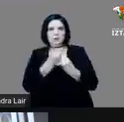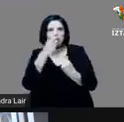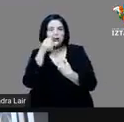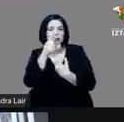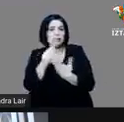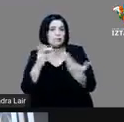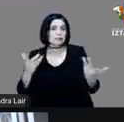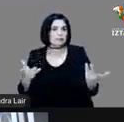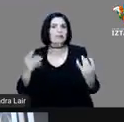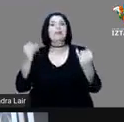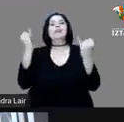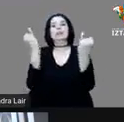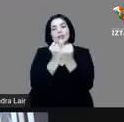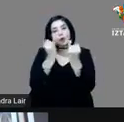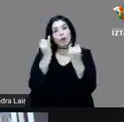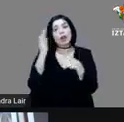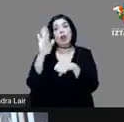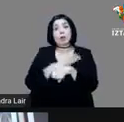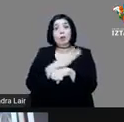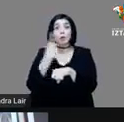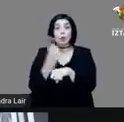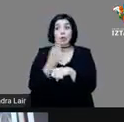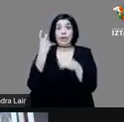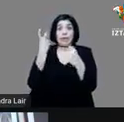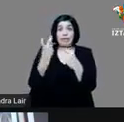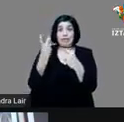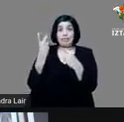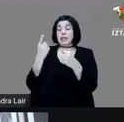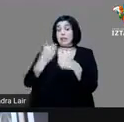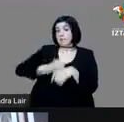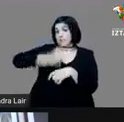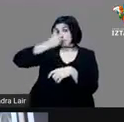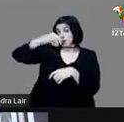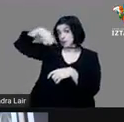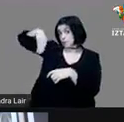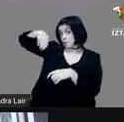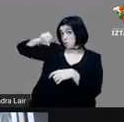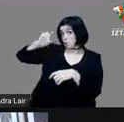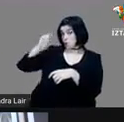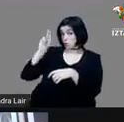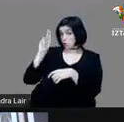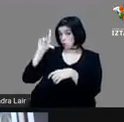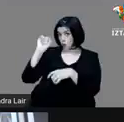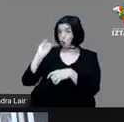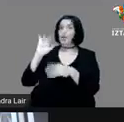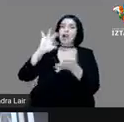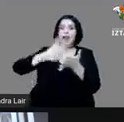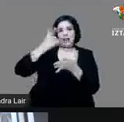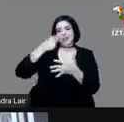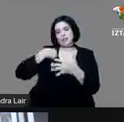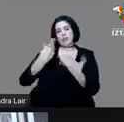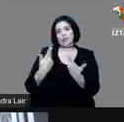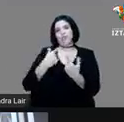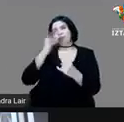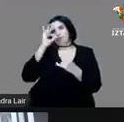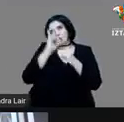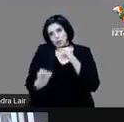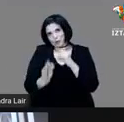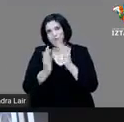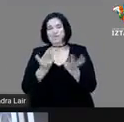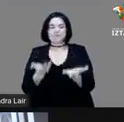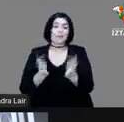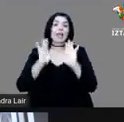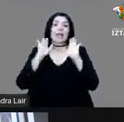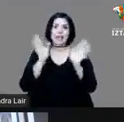también por cerrar este primer módulo. Como ya se dijo, voy a dar